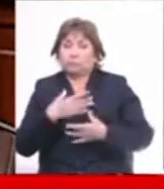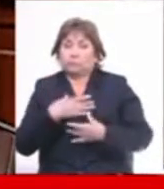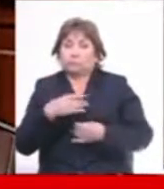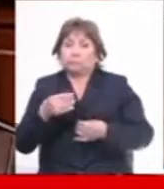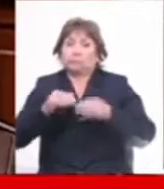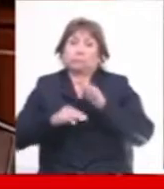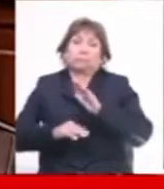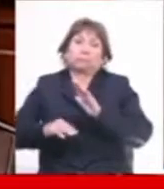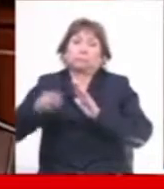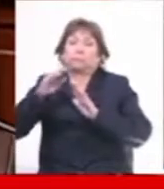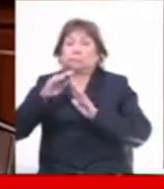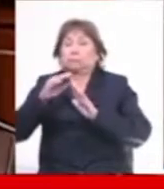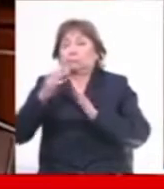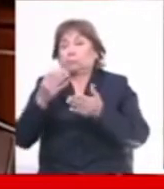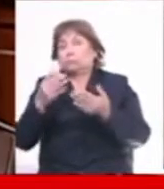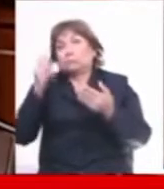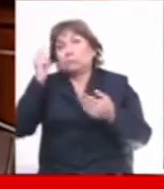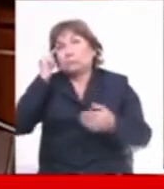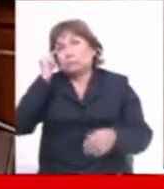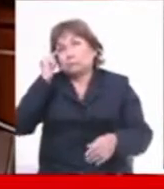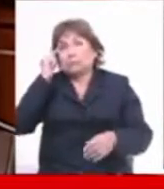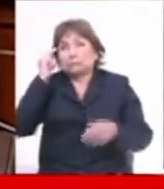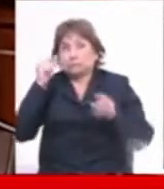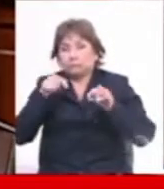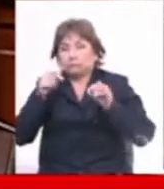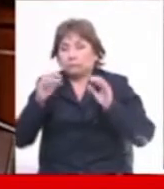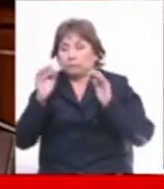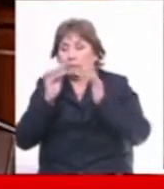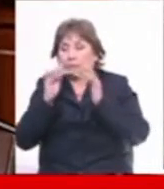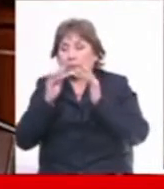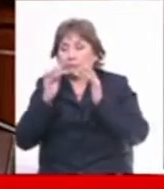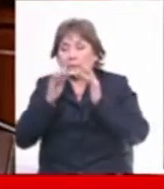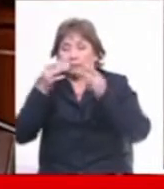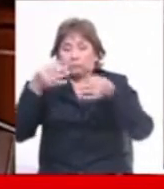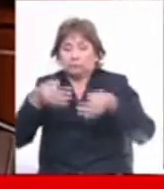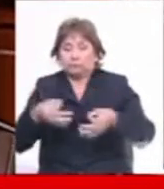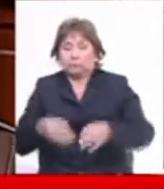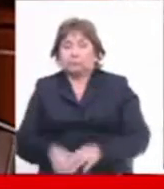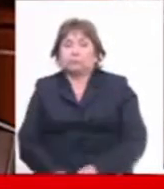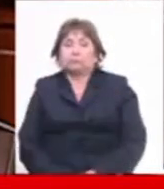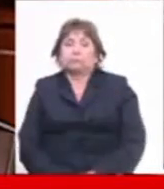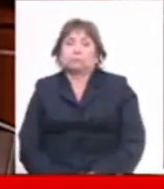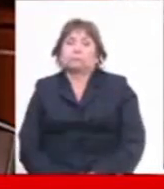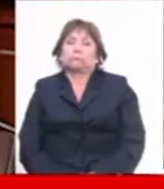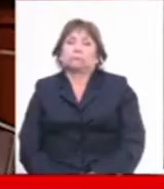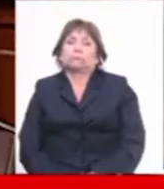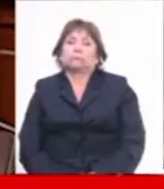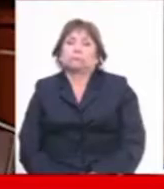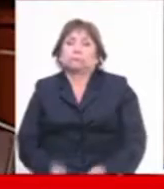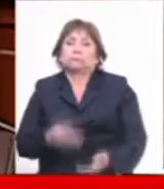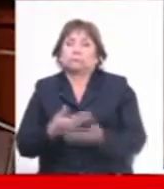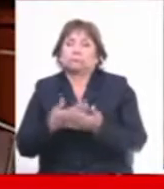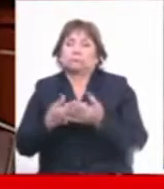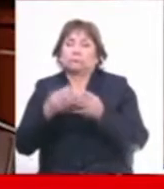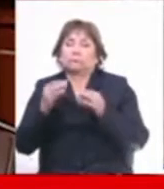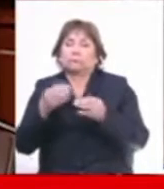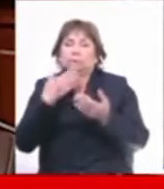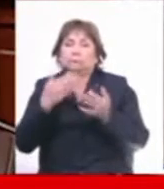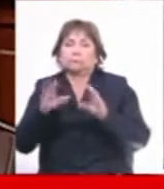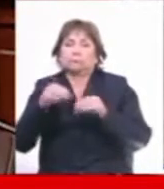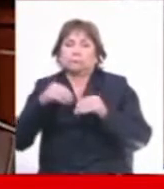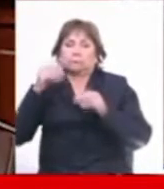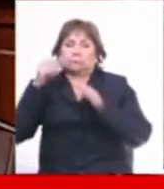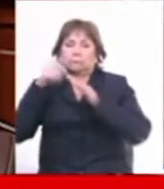superior y por eso asumimos que este es el contexto, que esta es la realidad. Al aprobar esto, nos estamos